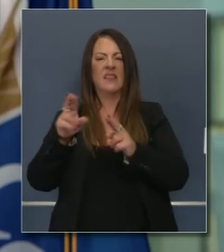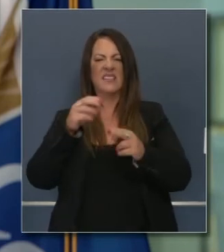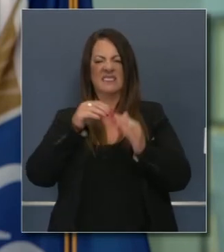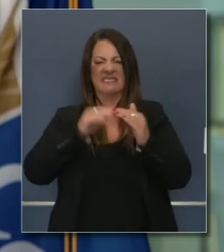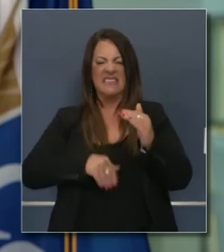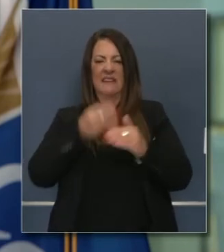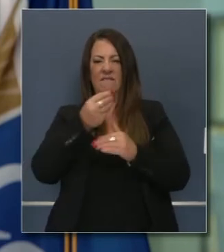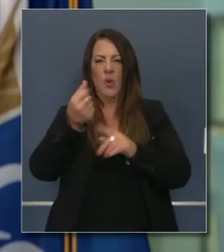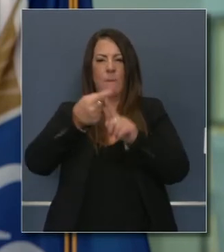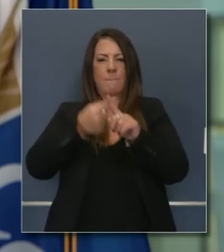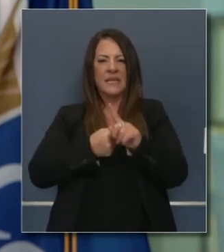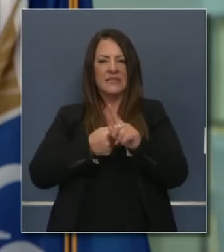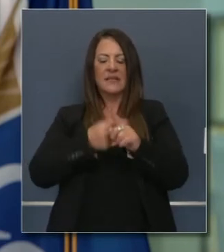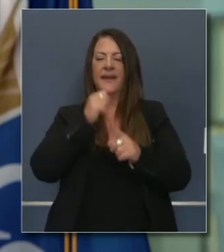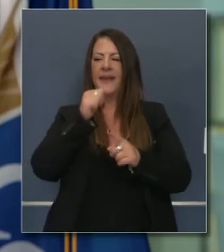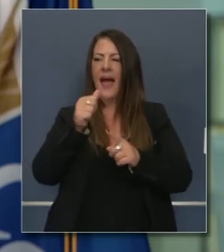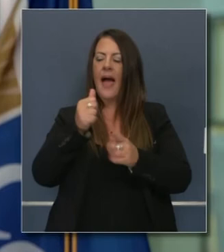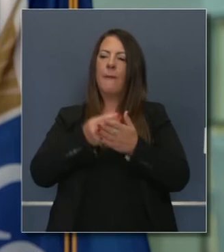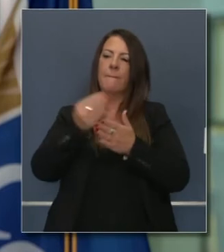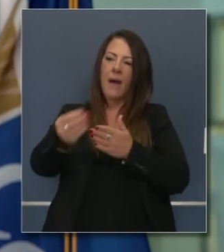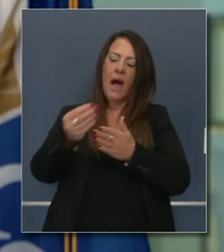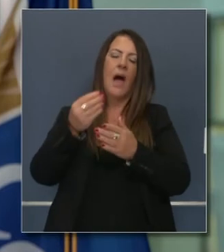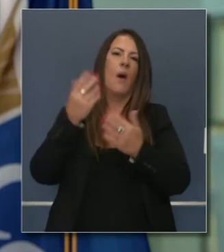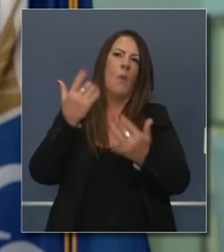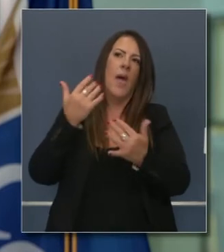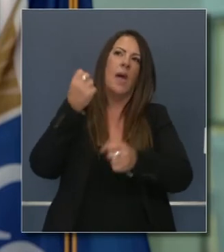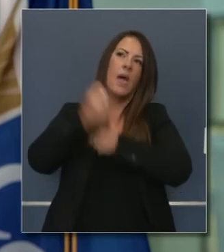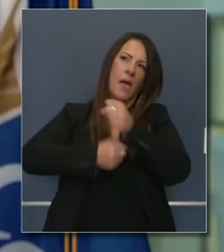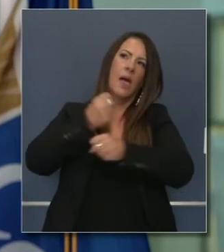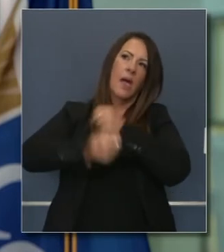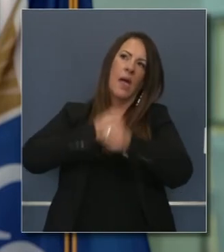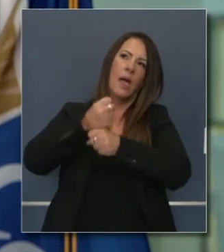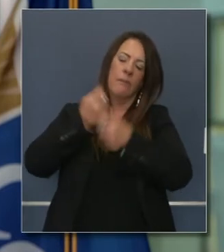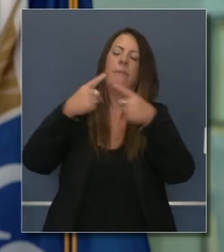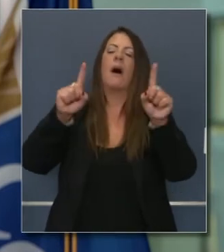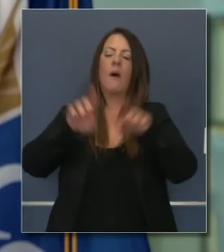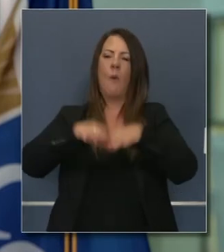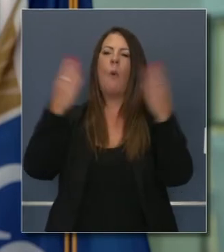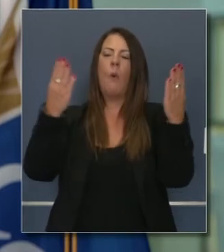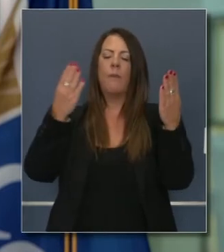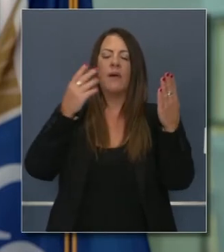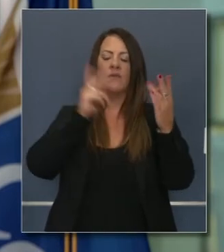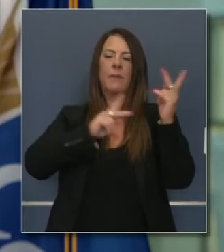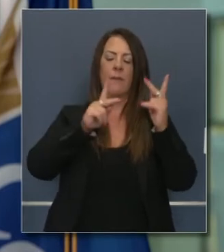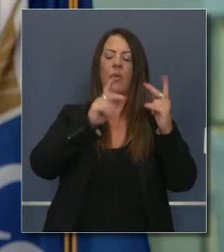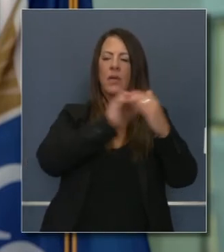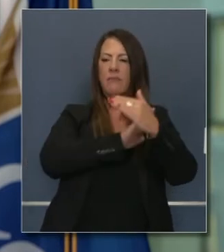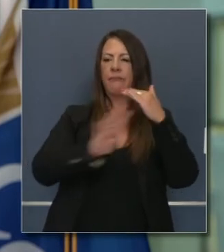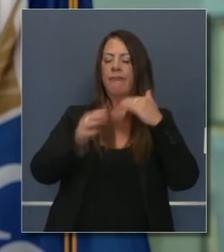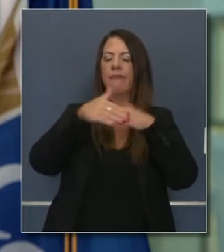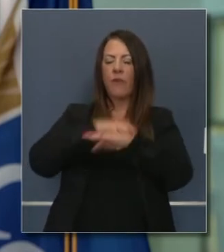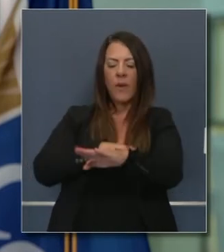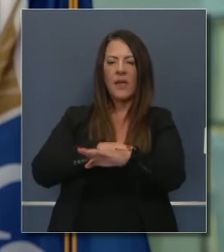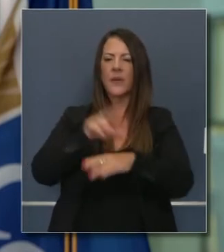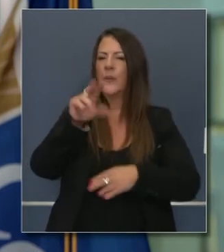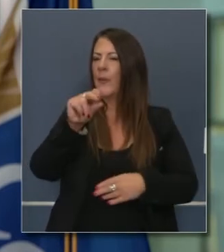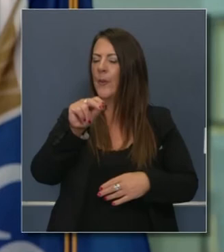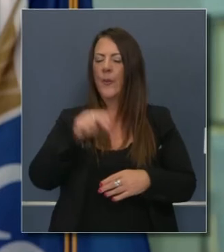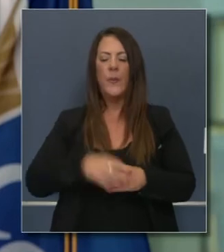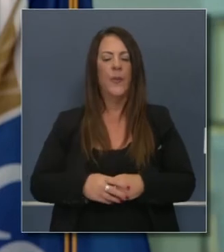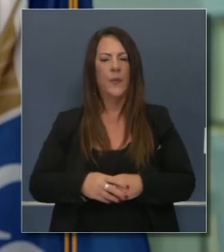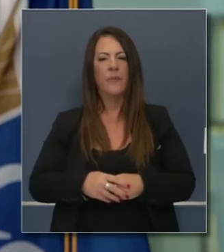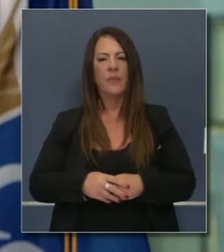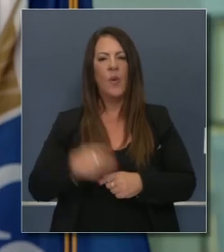debe ocurrir en asunto de meses, no años y años. Creo que eso nos proporcionará más recursos en el estado que nunca